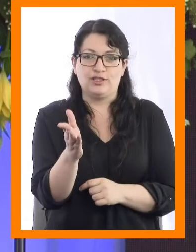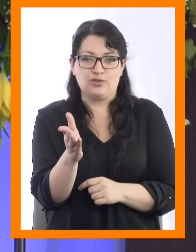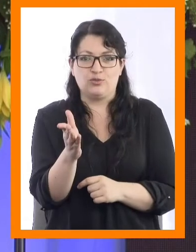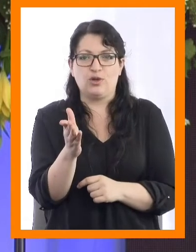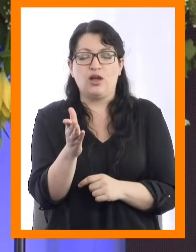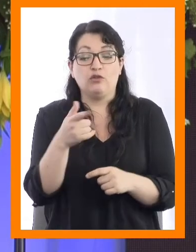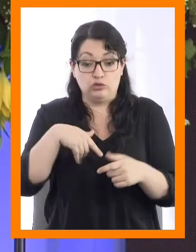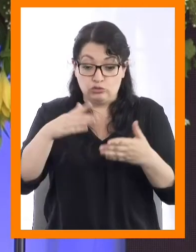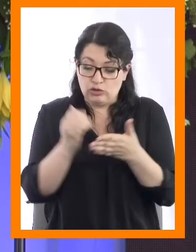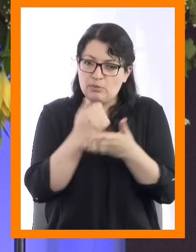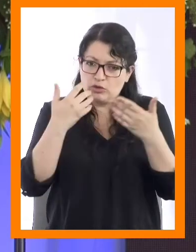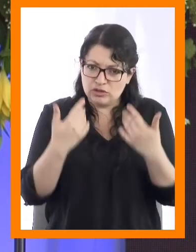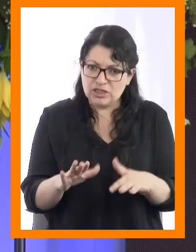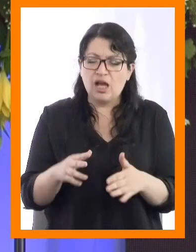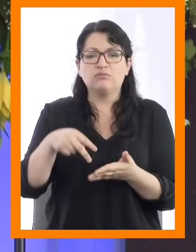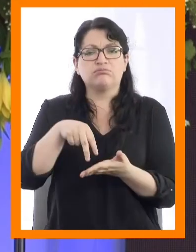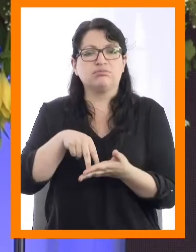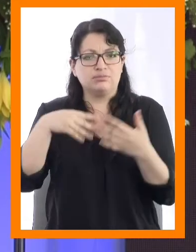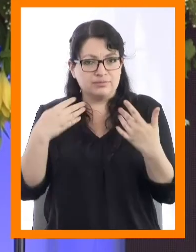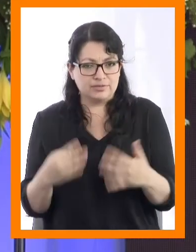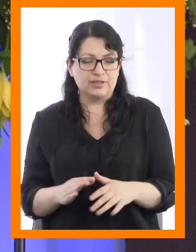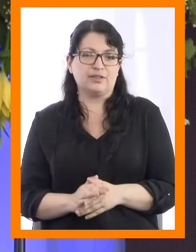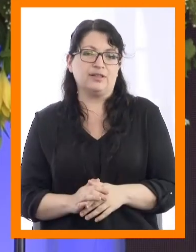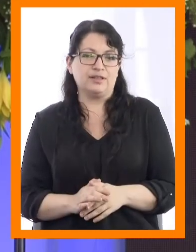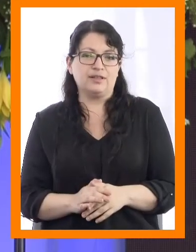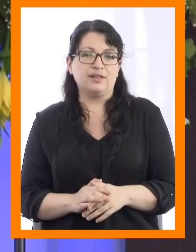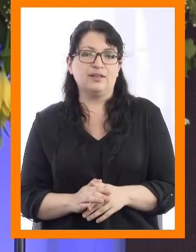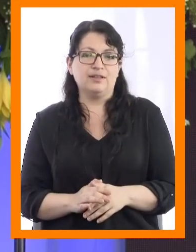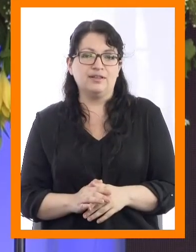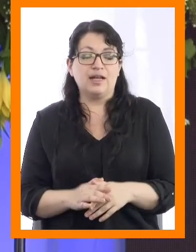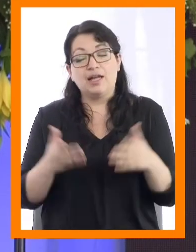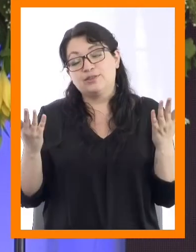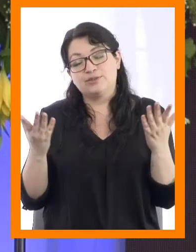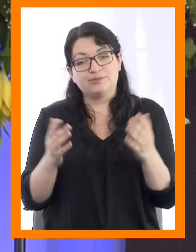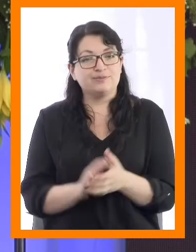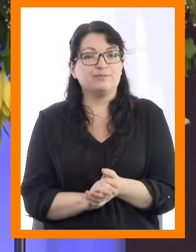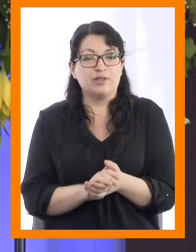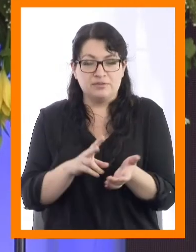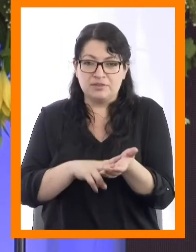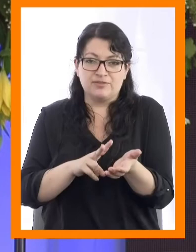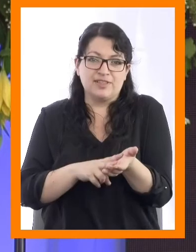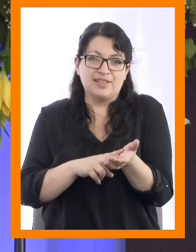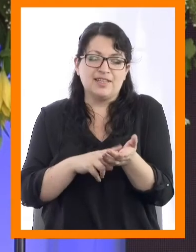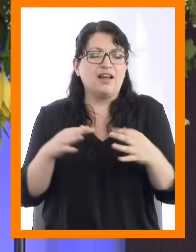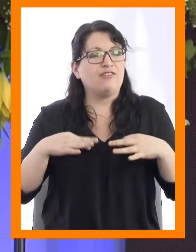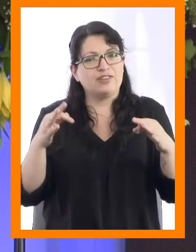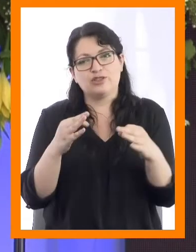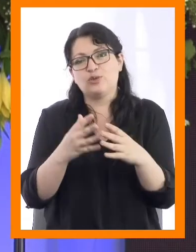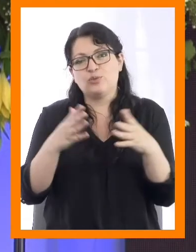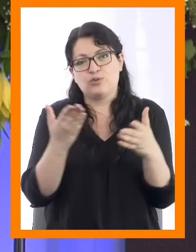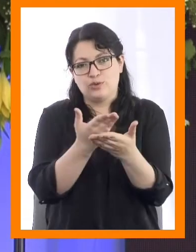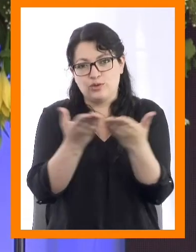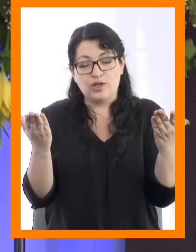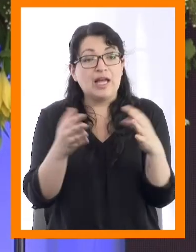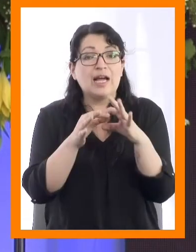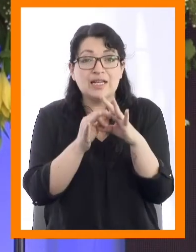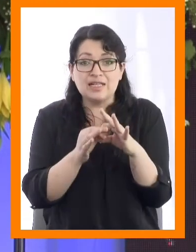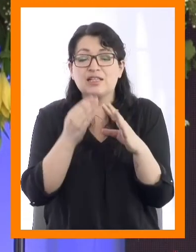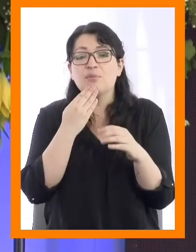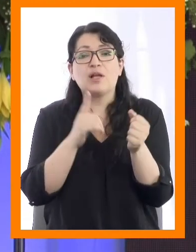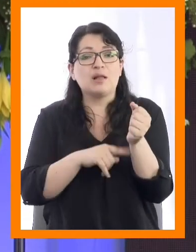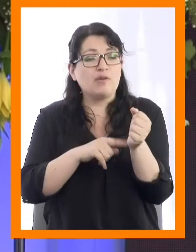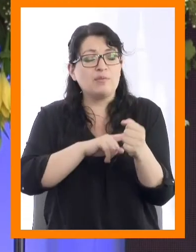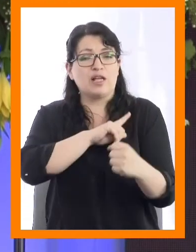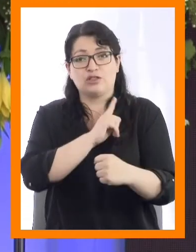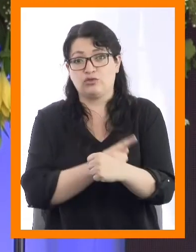Lo logramos, lo hicimos, estamos acá. Y eso, de verdad, muchas felicitaciones. Gracias al esfuerzo de sus